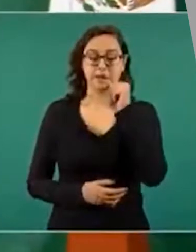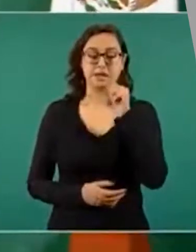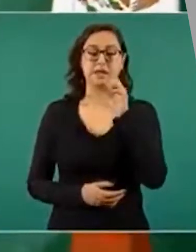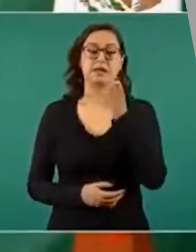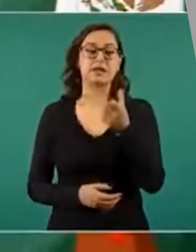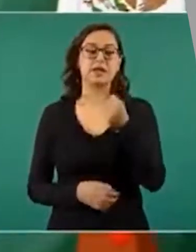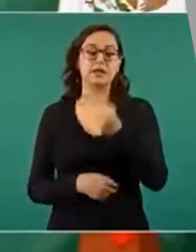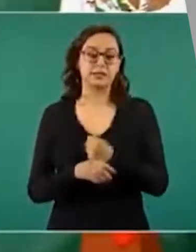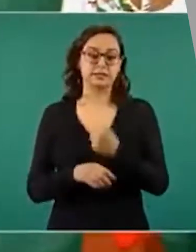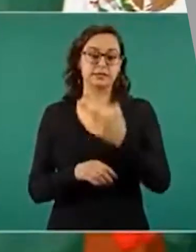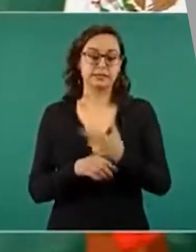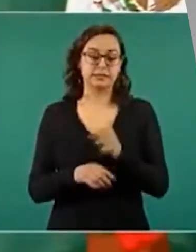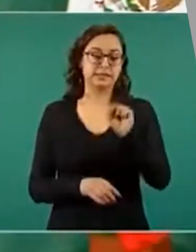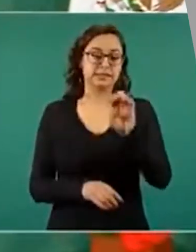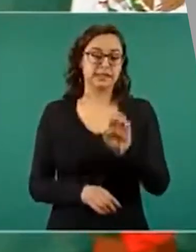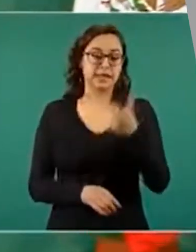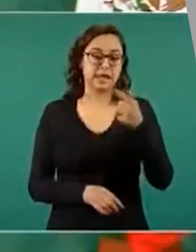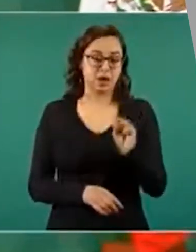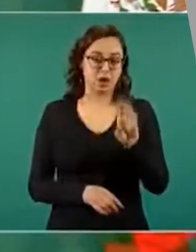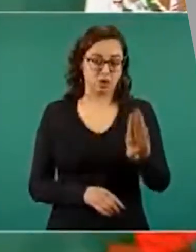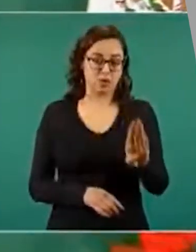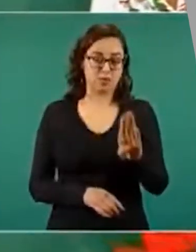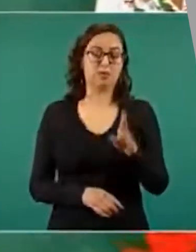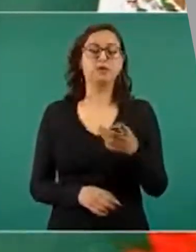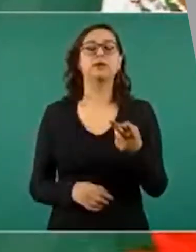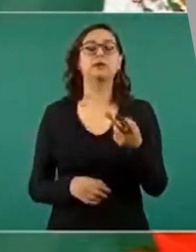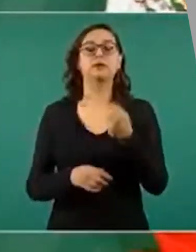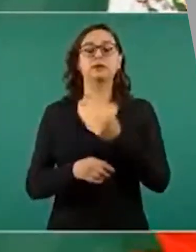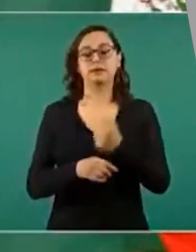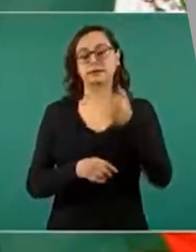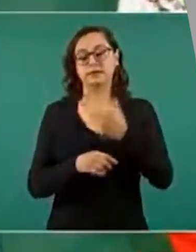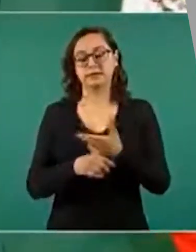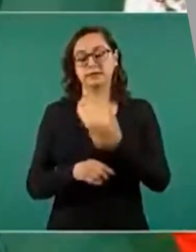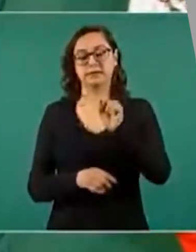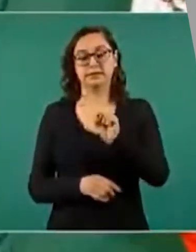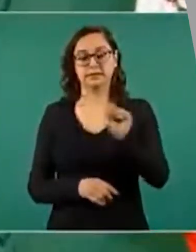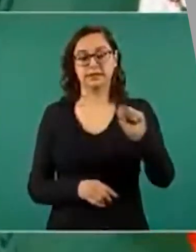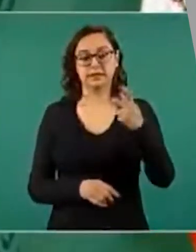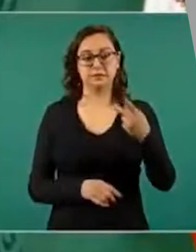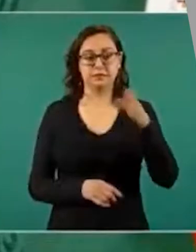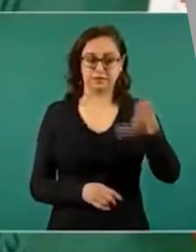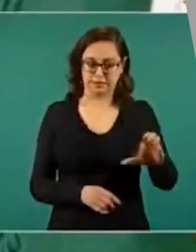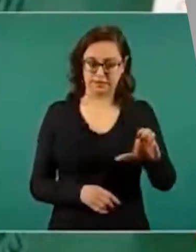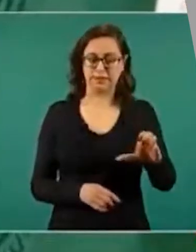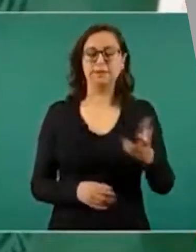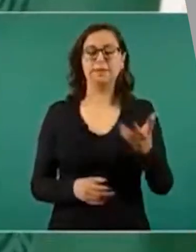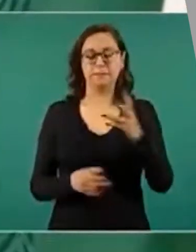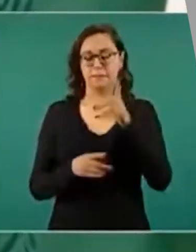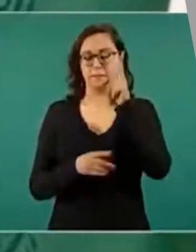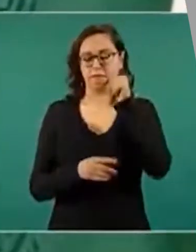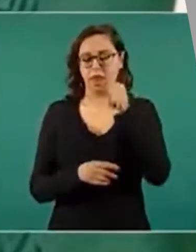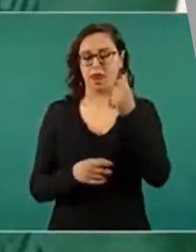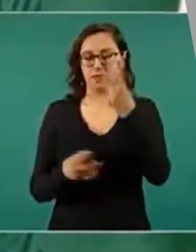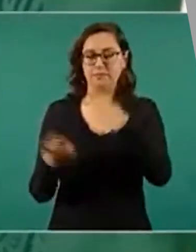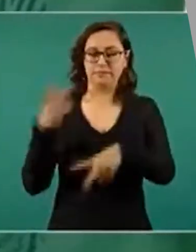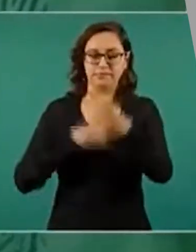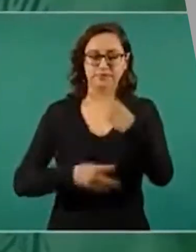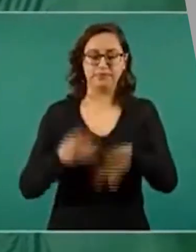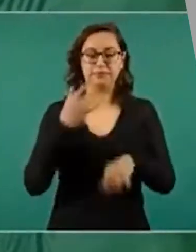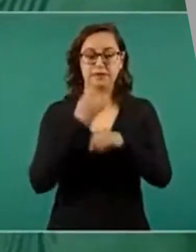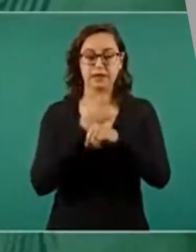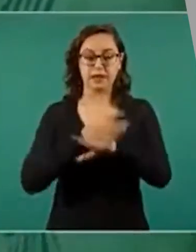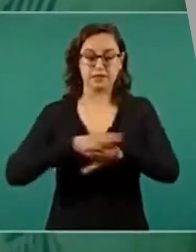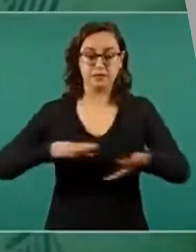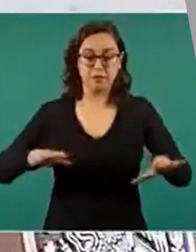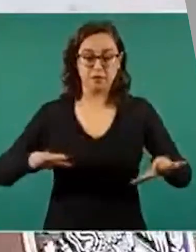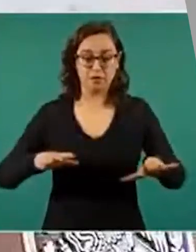Pública, porque hay muchos trámites que